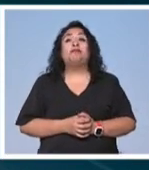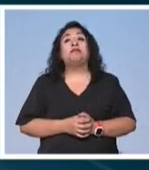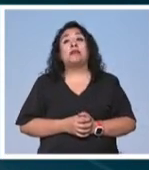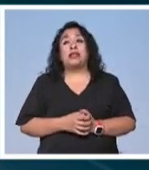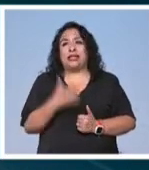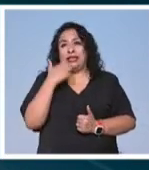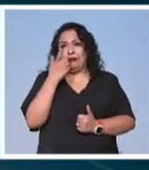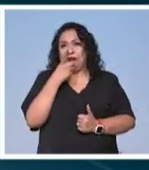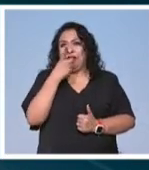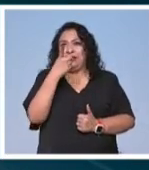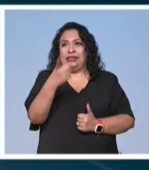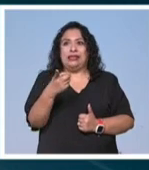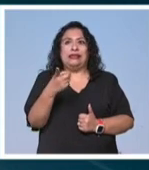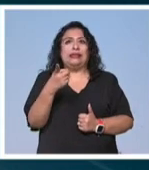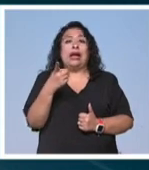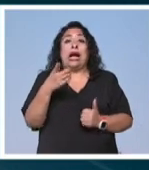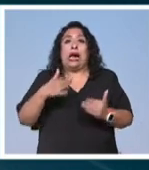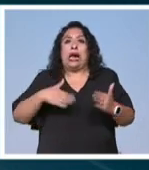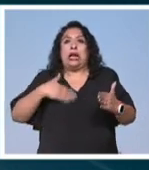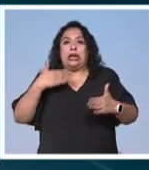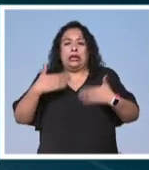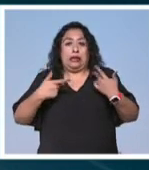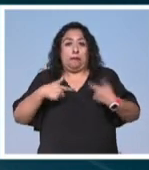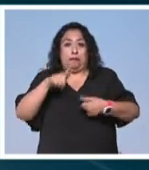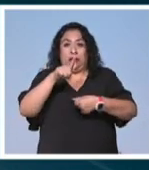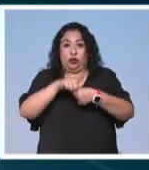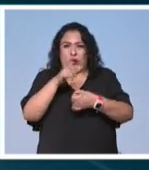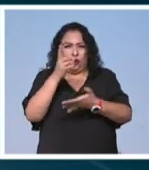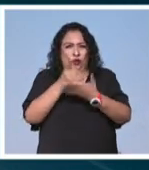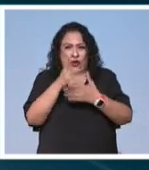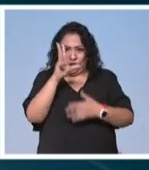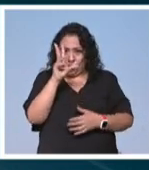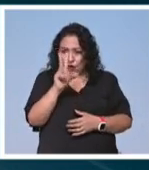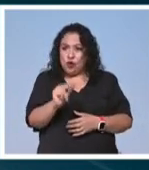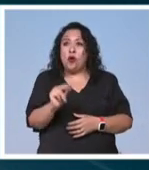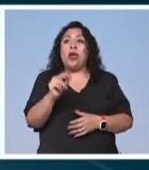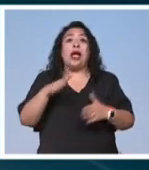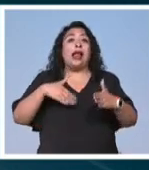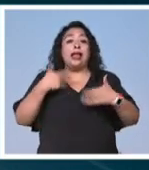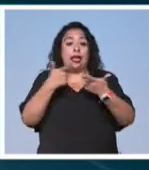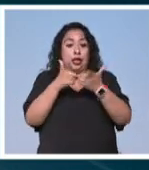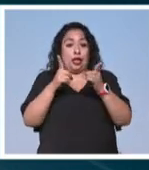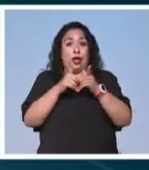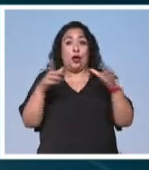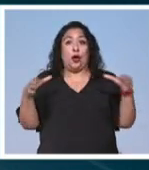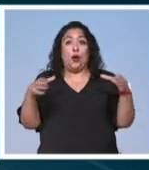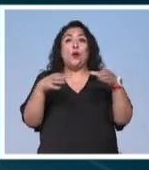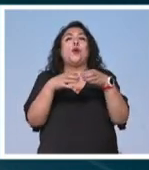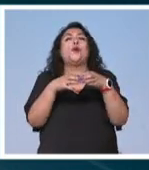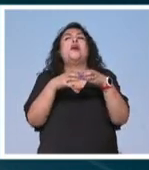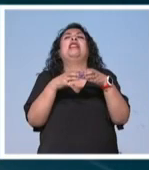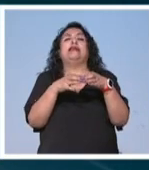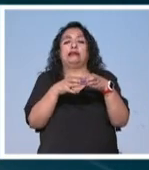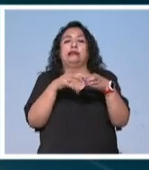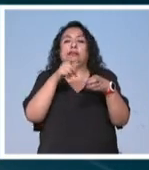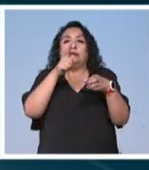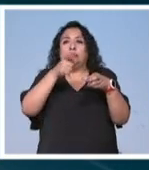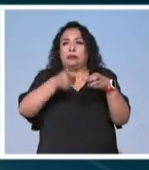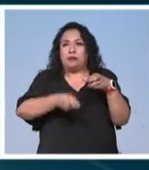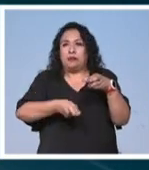Quisiera decirte que no es una alegría solamente personal, sino que es una alegría colectiva, colectiva en el sentido